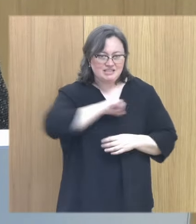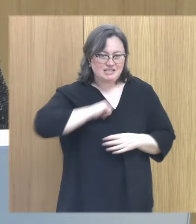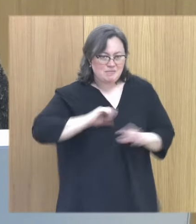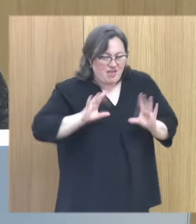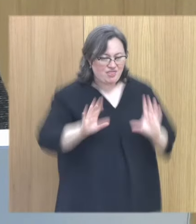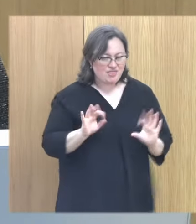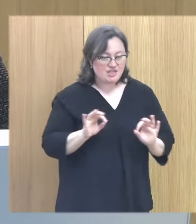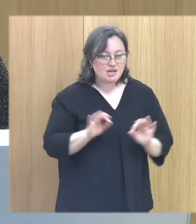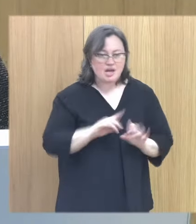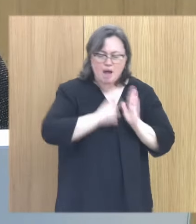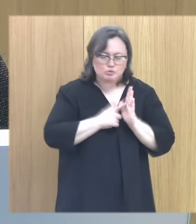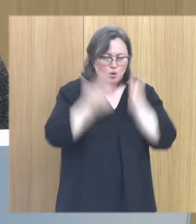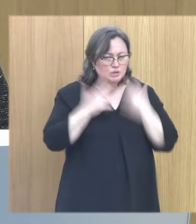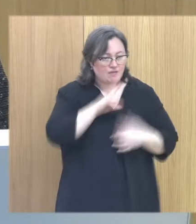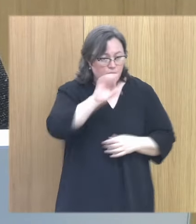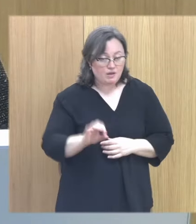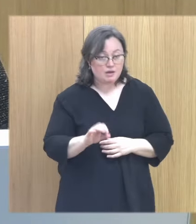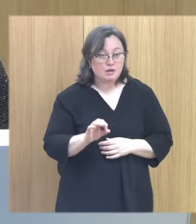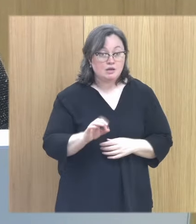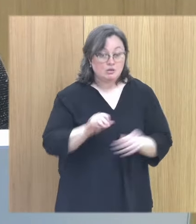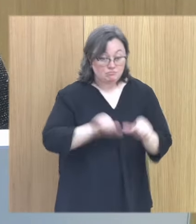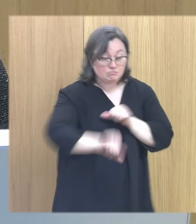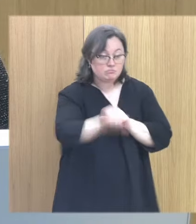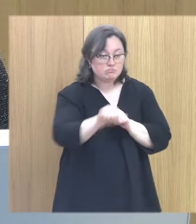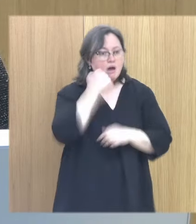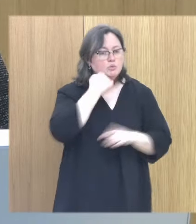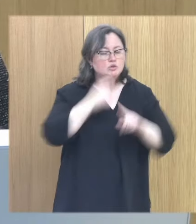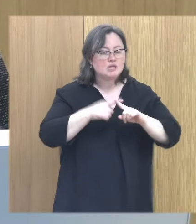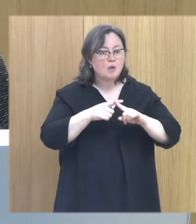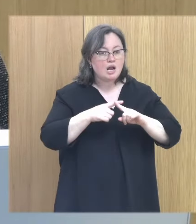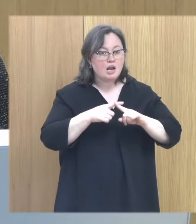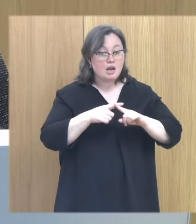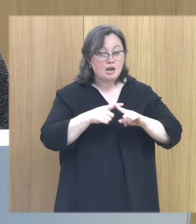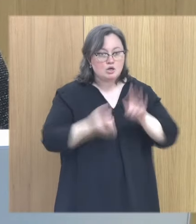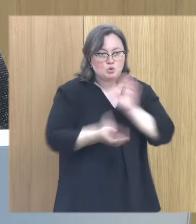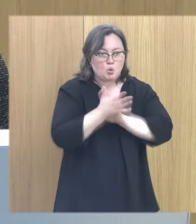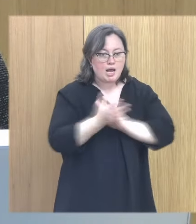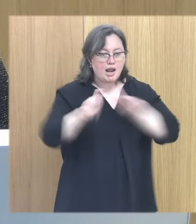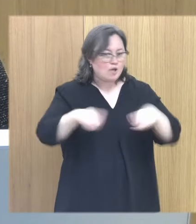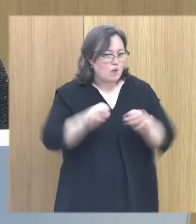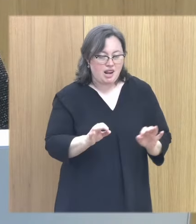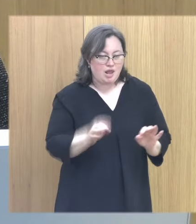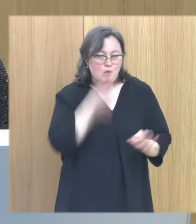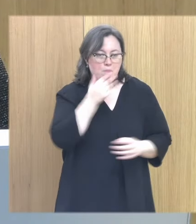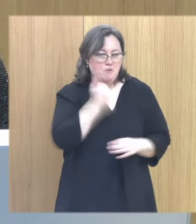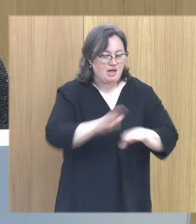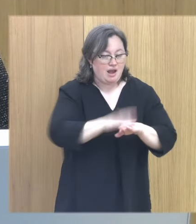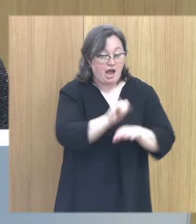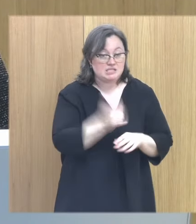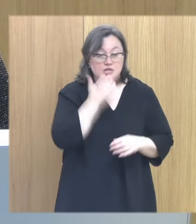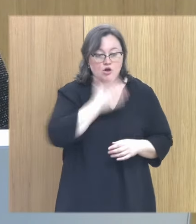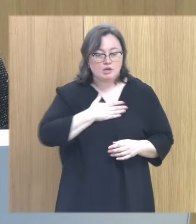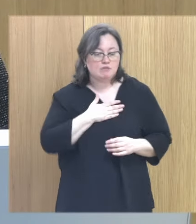absoluta de la persona. Entonces, a partir de ahí, el abuso sexual surge de forma natural. A la hora de si